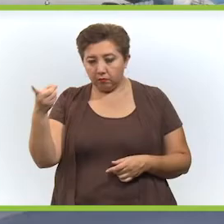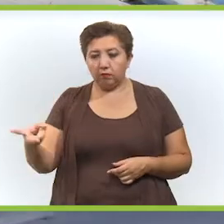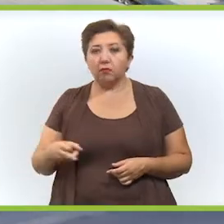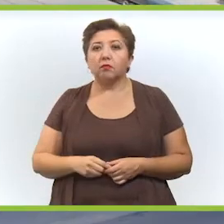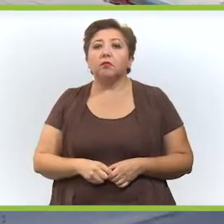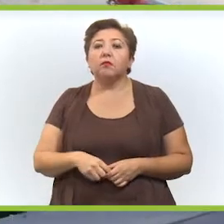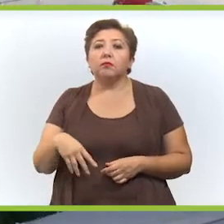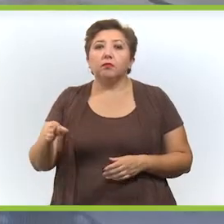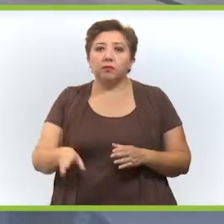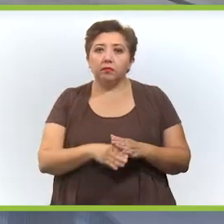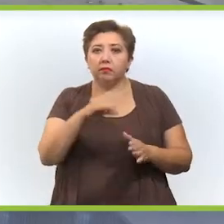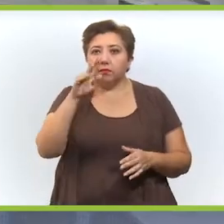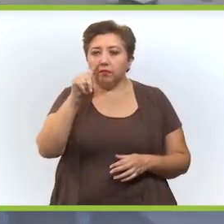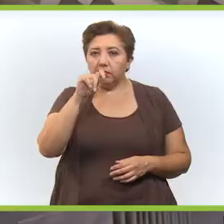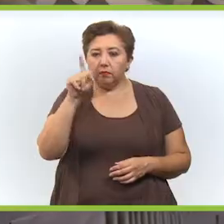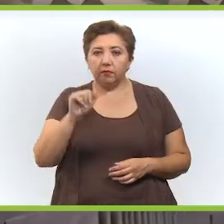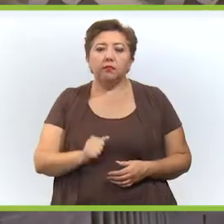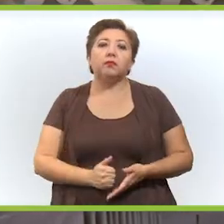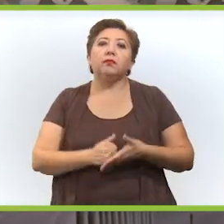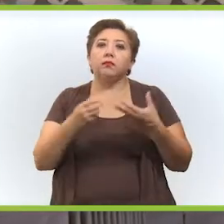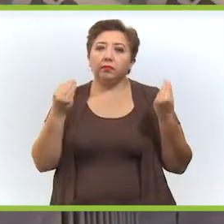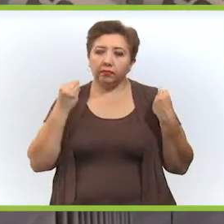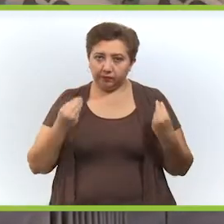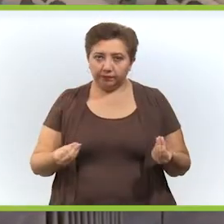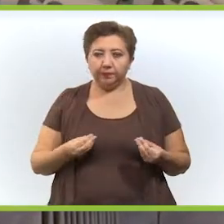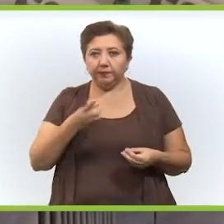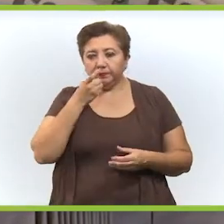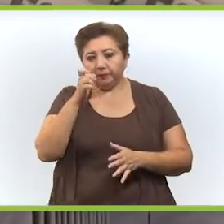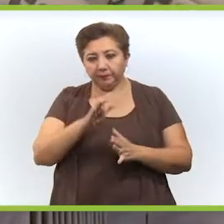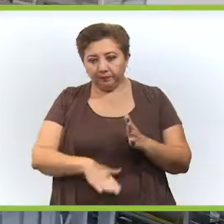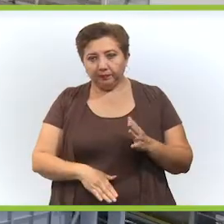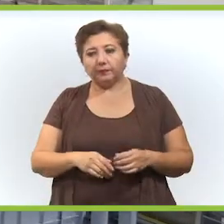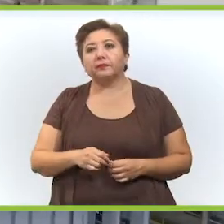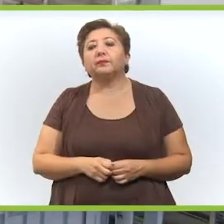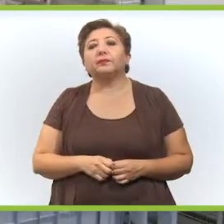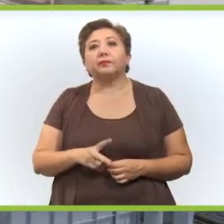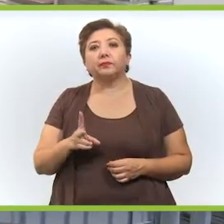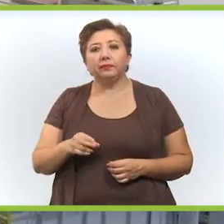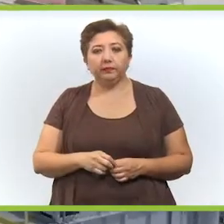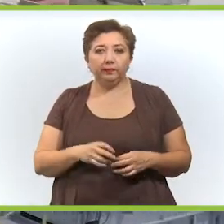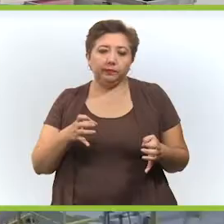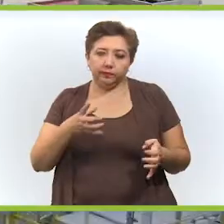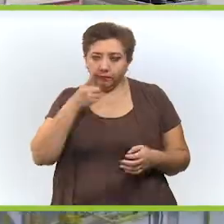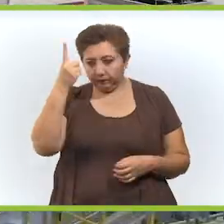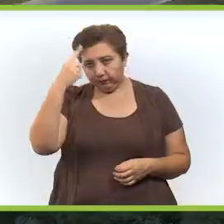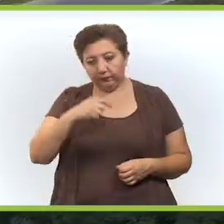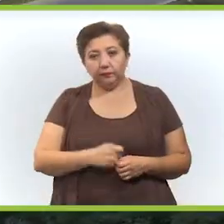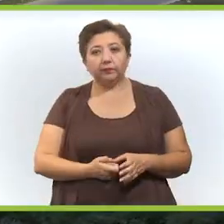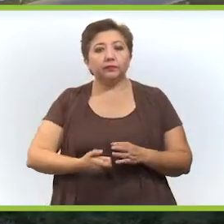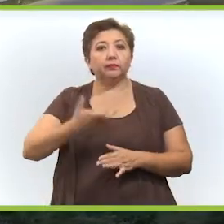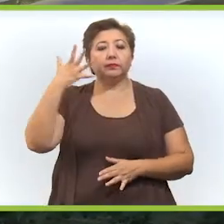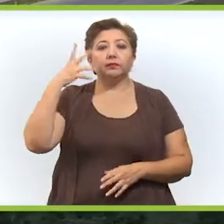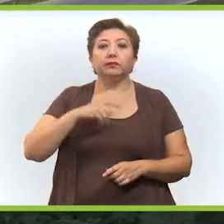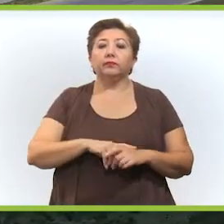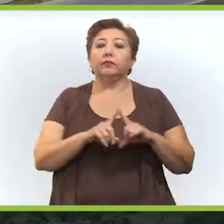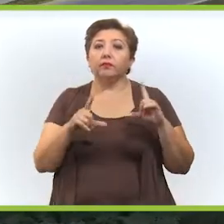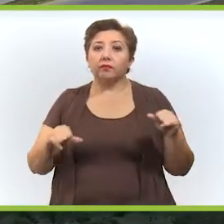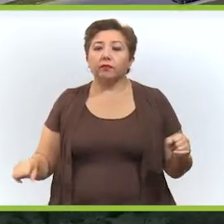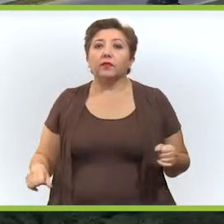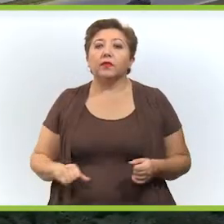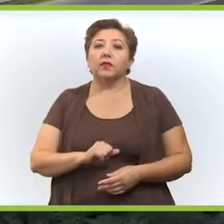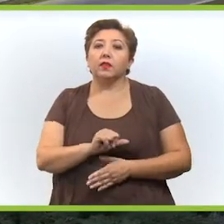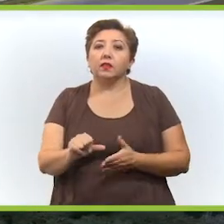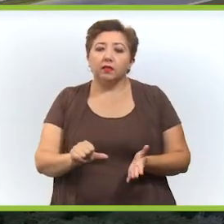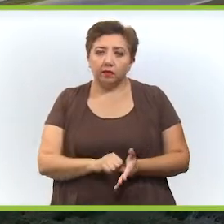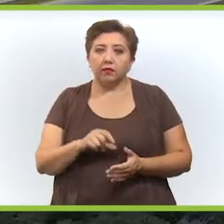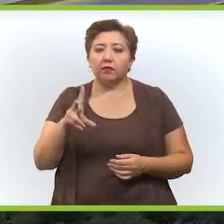planta de cementos Fortaleza, que también nos ayuda mucho para abaratar el precio de cemento, que también en Yucatán es de los más caros del país. Por supuesto, el centro de